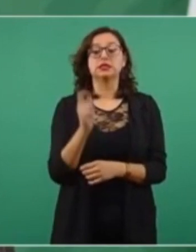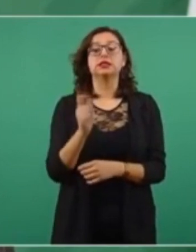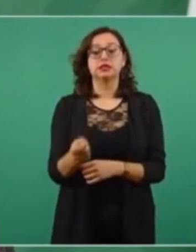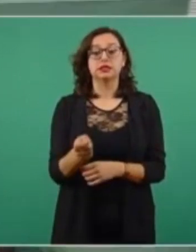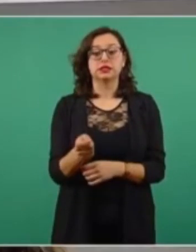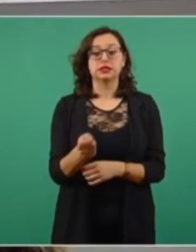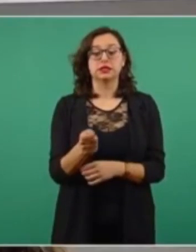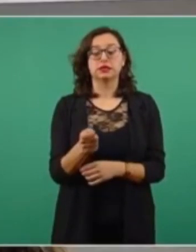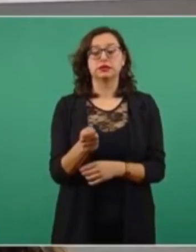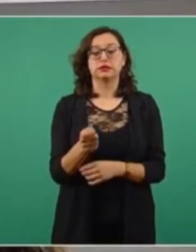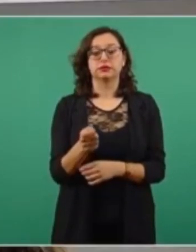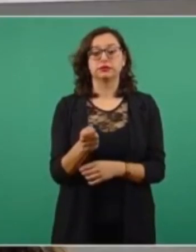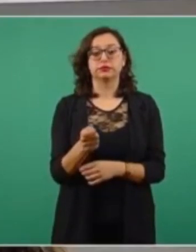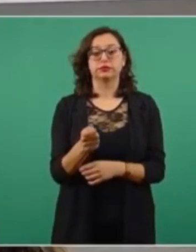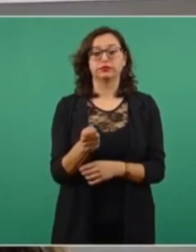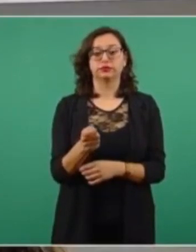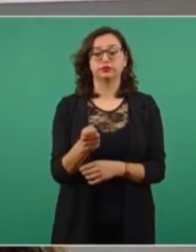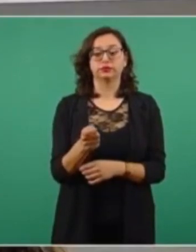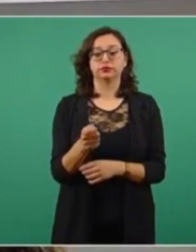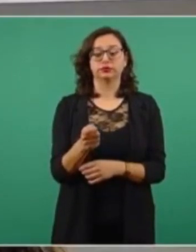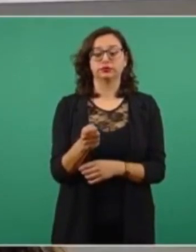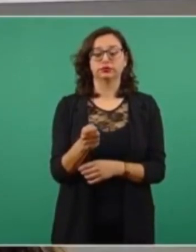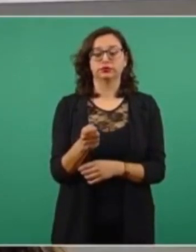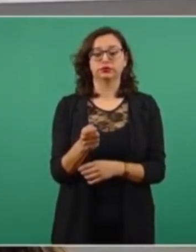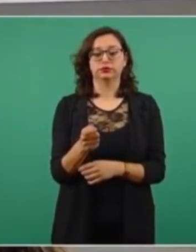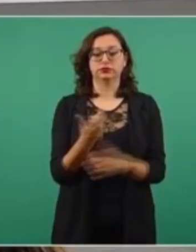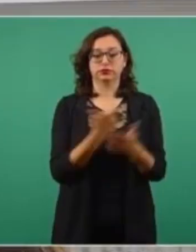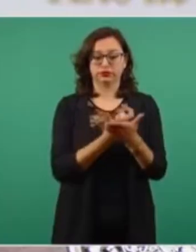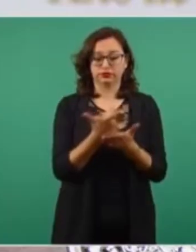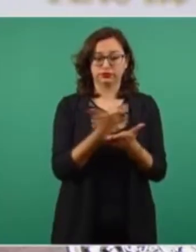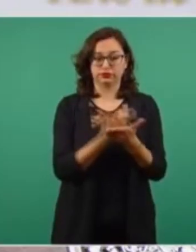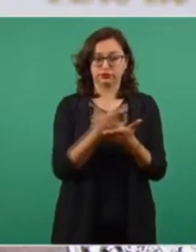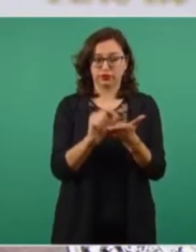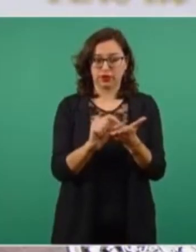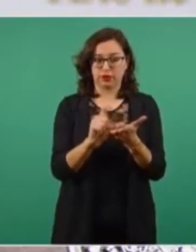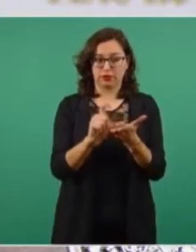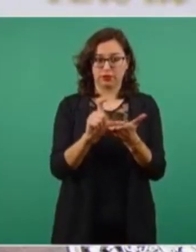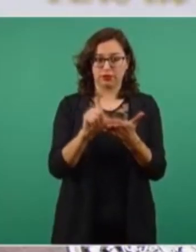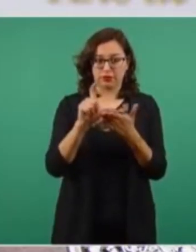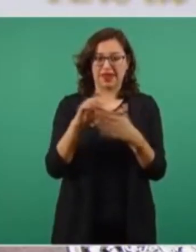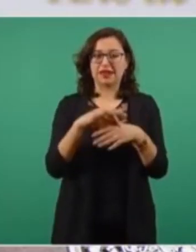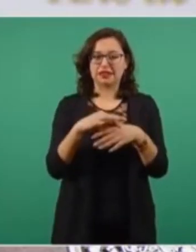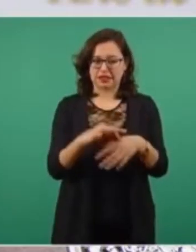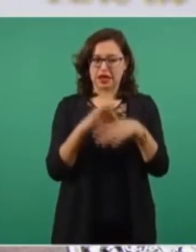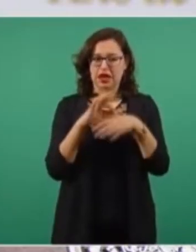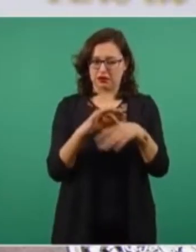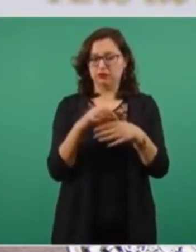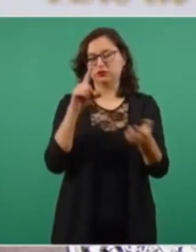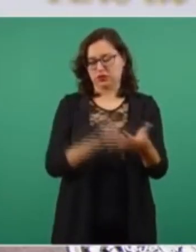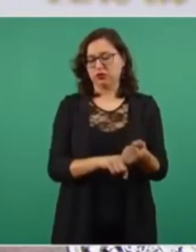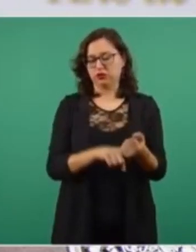en términos reales, porque se va a incluir también inflación